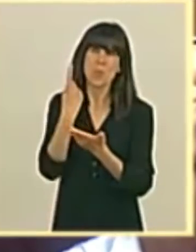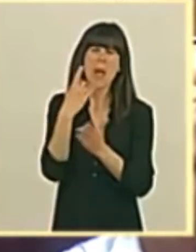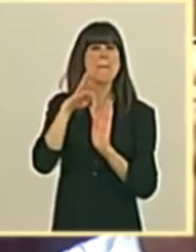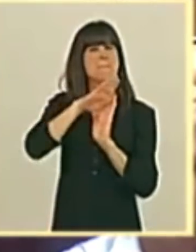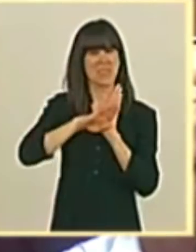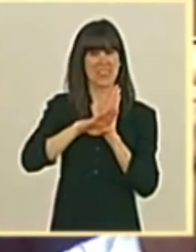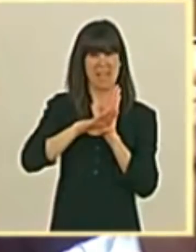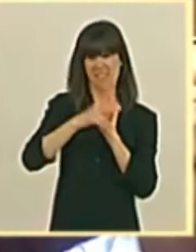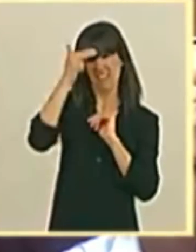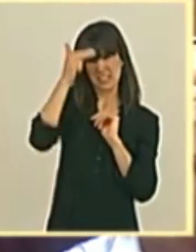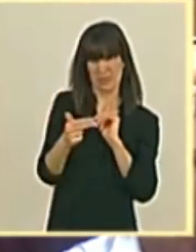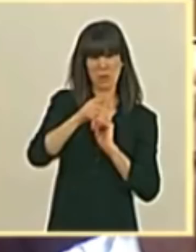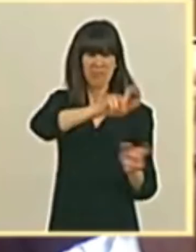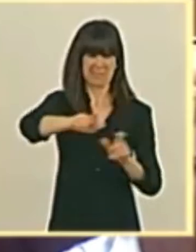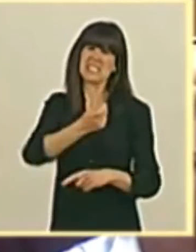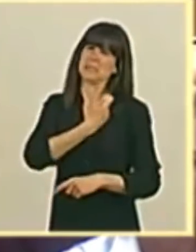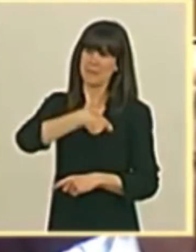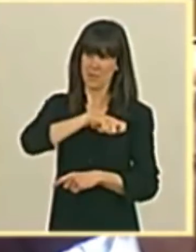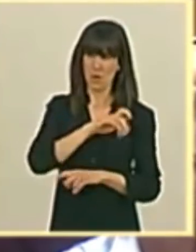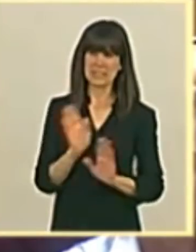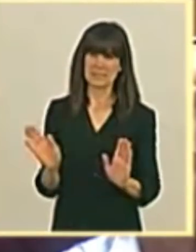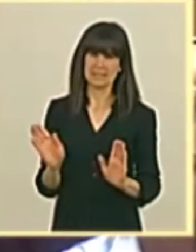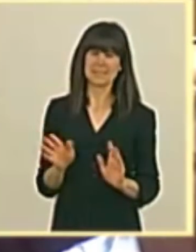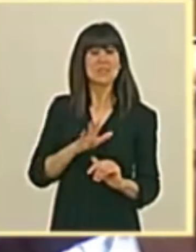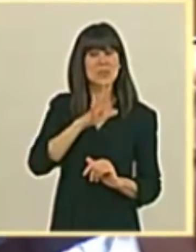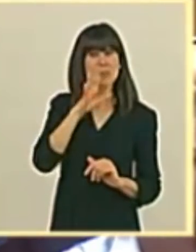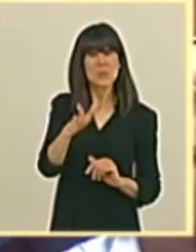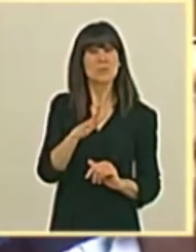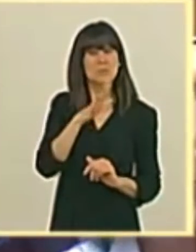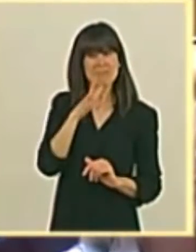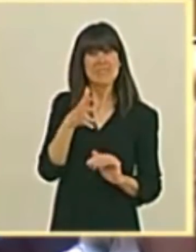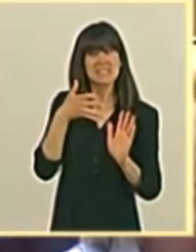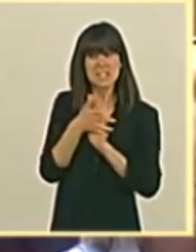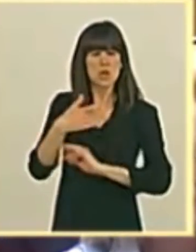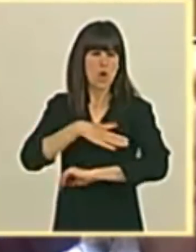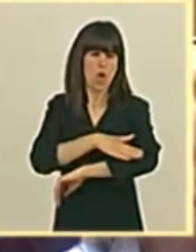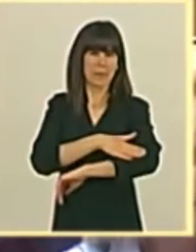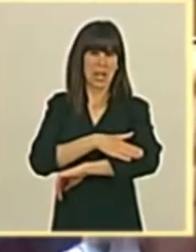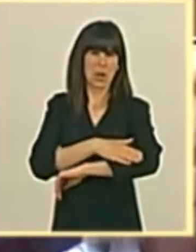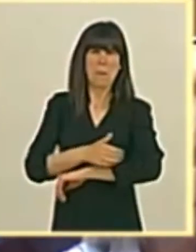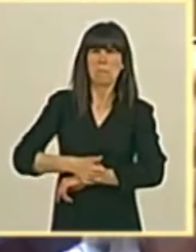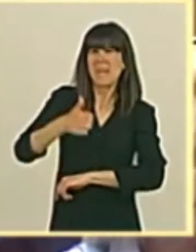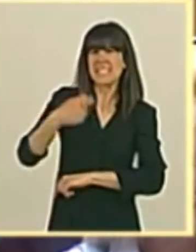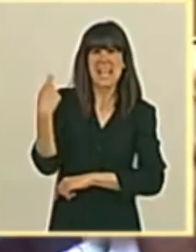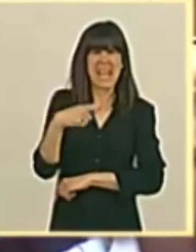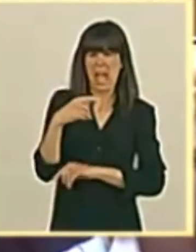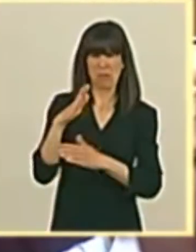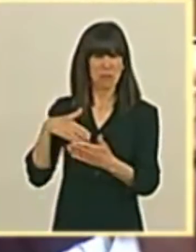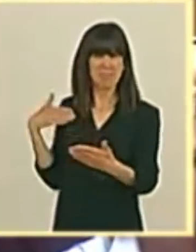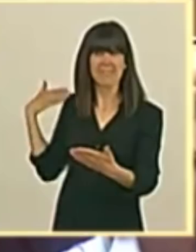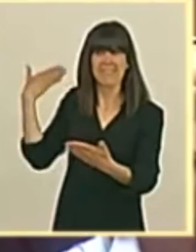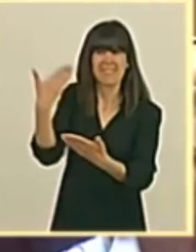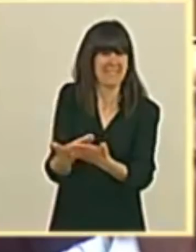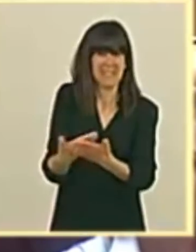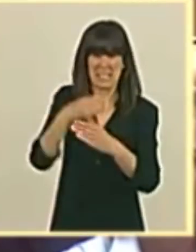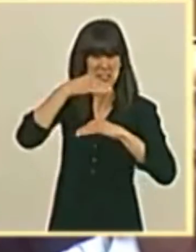de respeto a los españoles, señor Sánchez. Porque lo que no puede ser es que el gobierno más caro de la historia de España viva